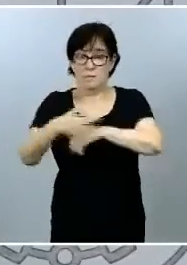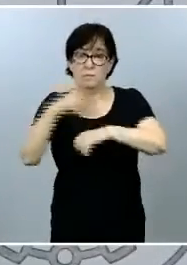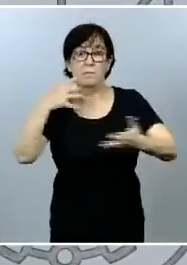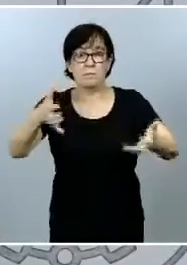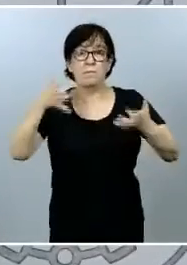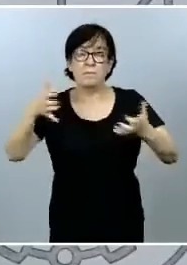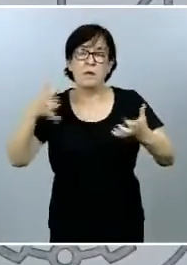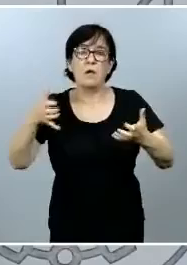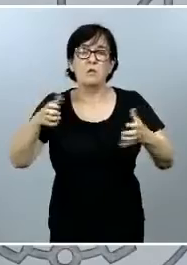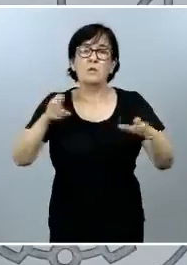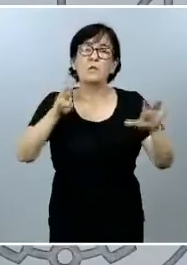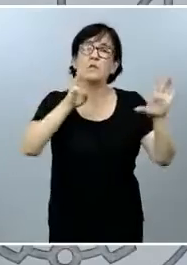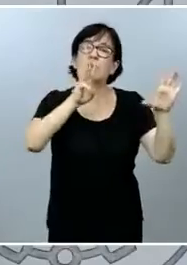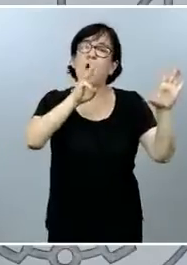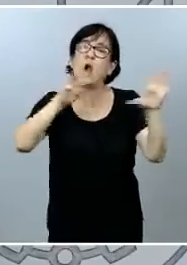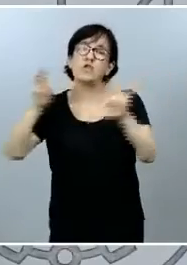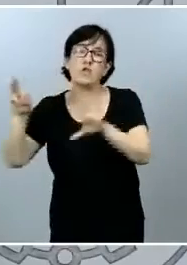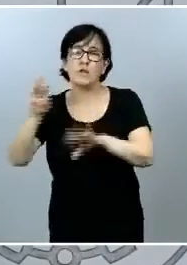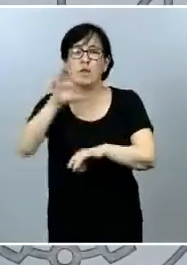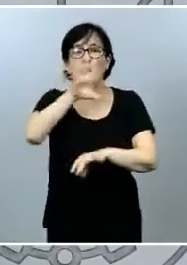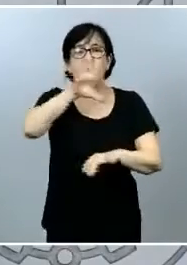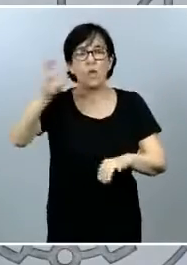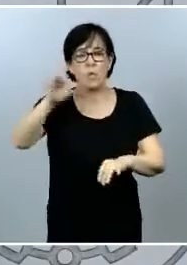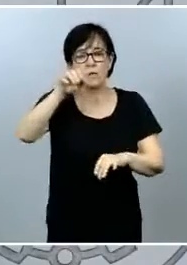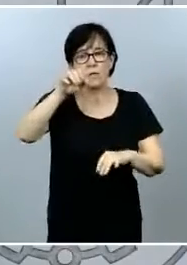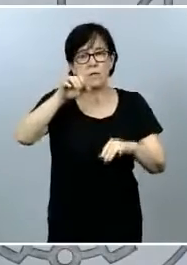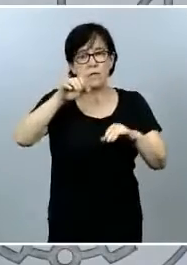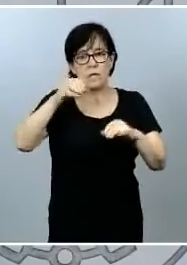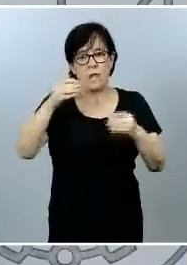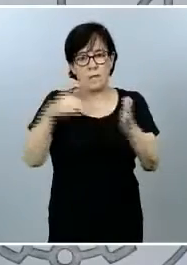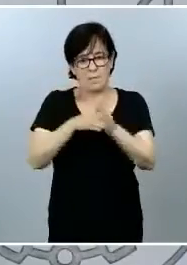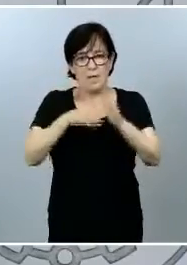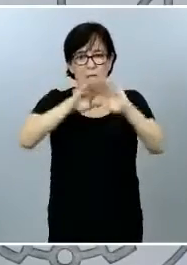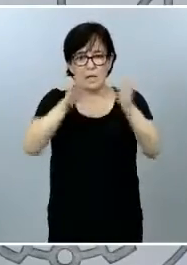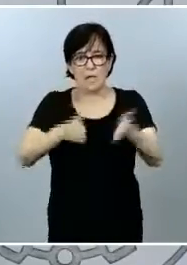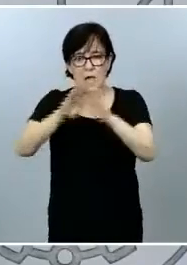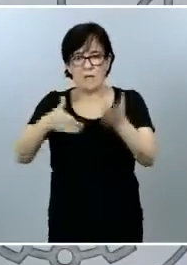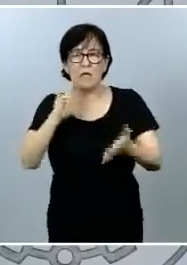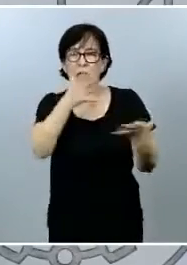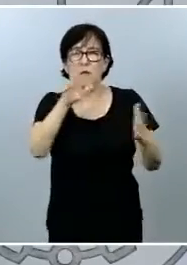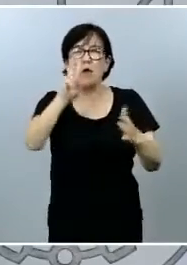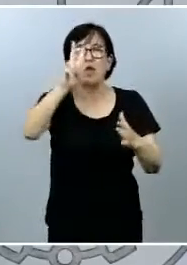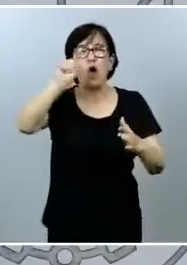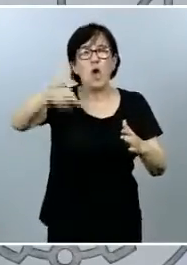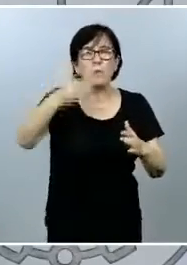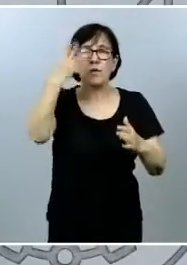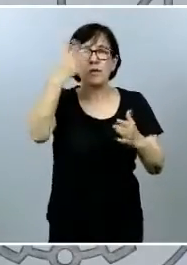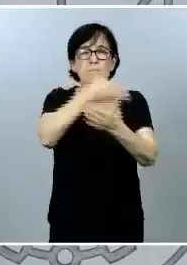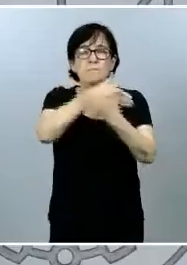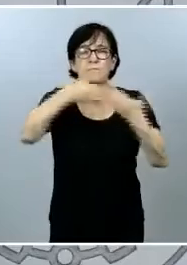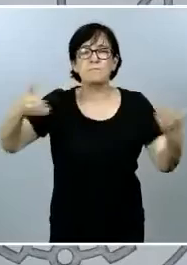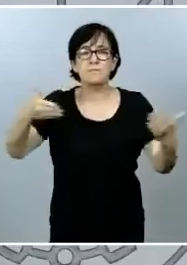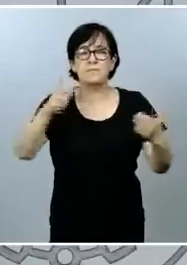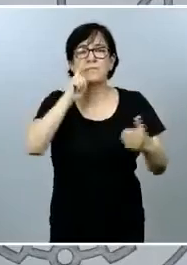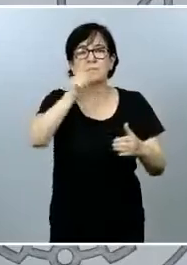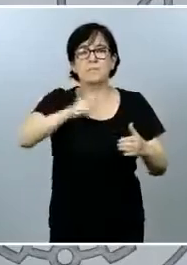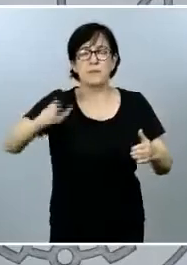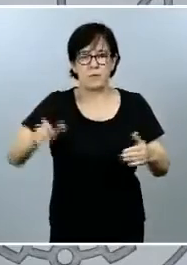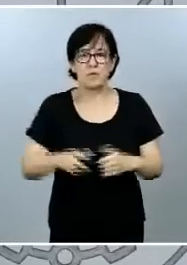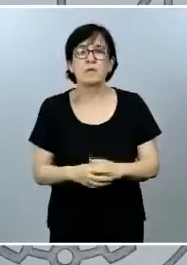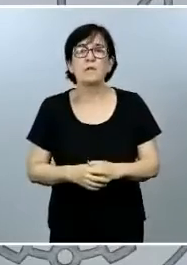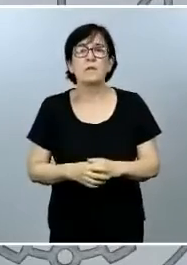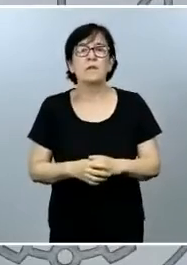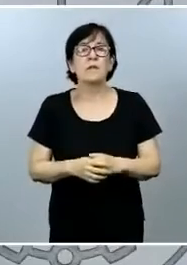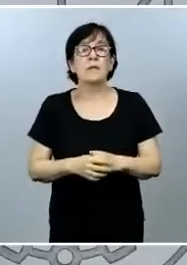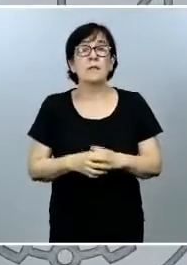850.000 hogares y a aproximadamente 2,3 millones de personas. El ingreso mínimo